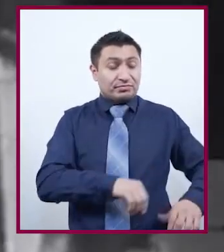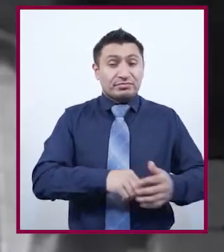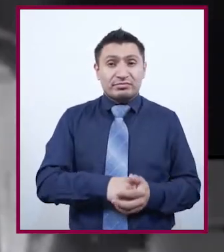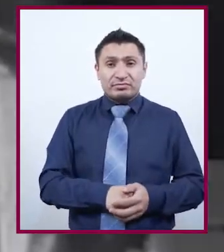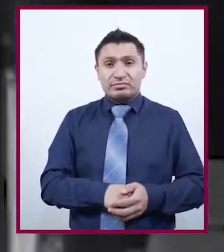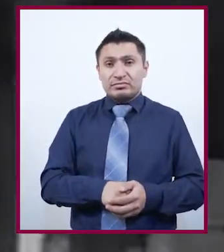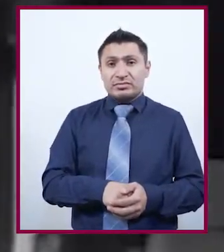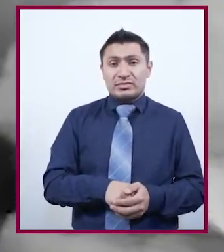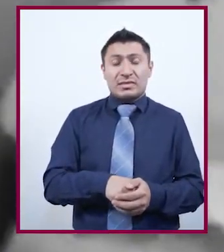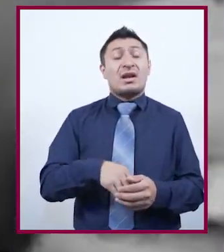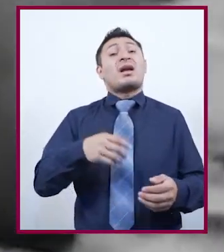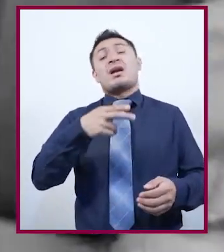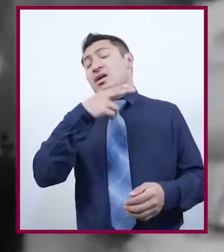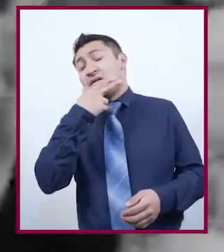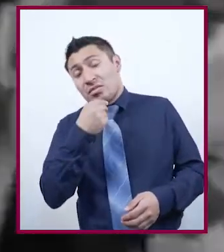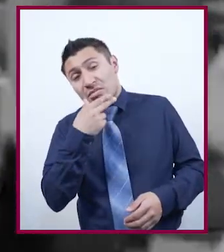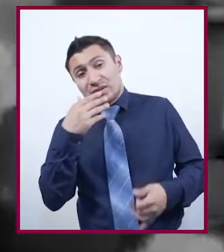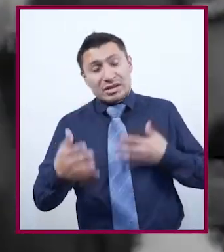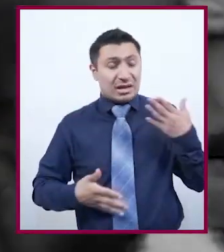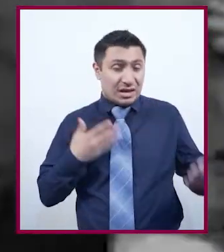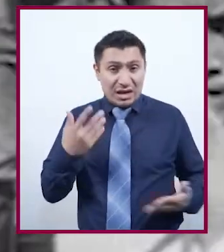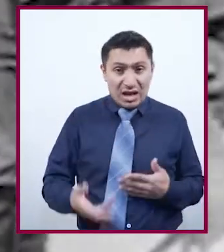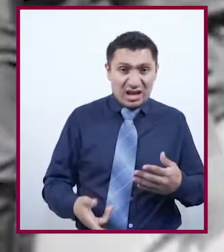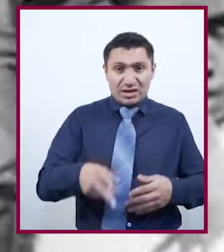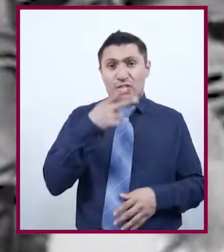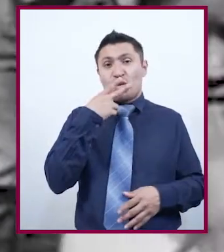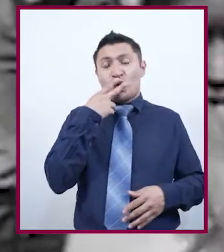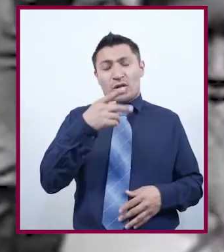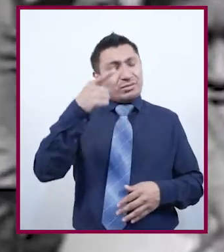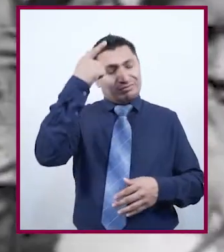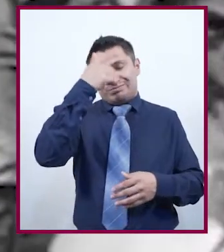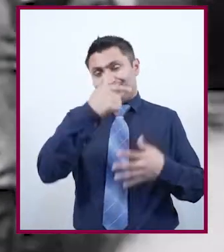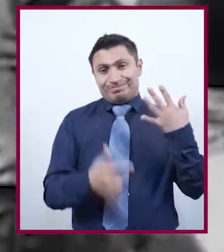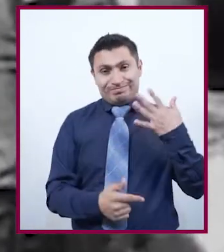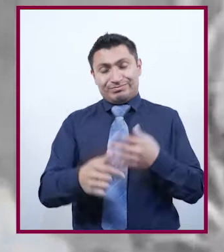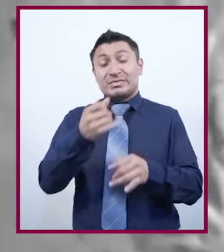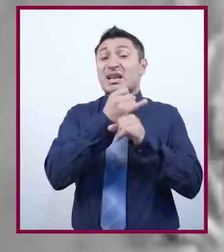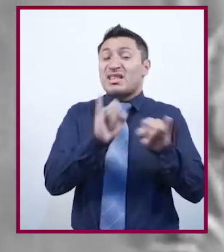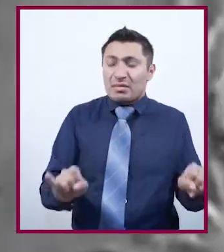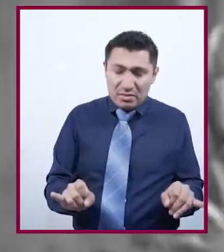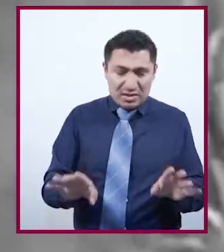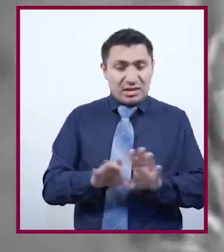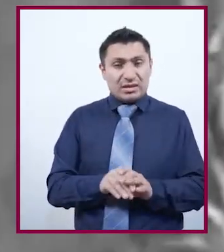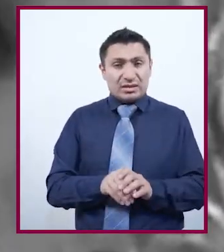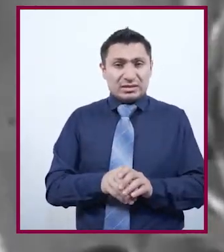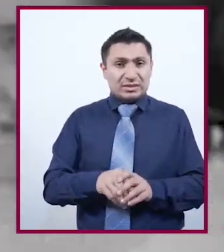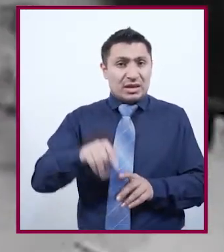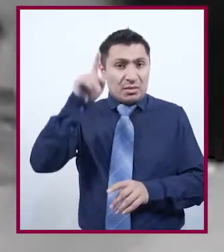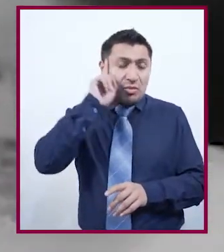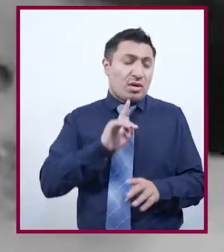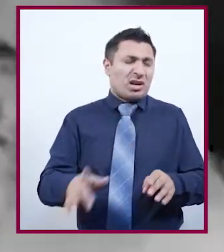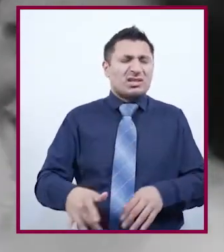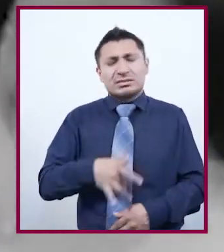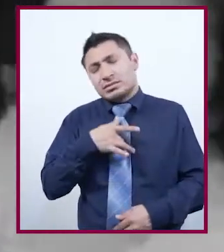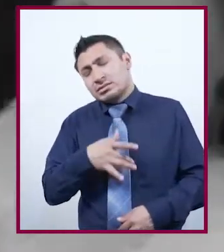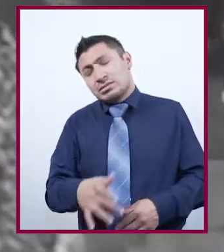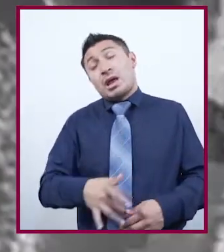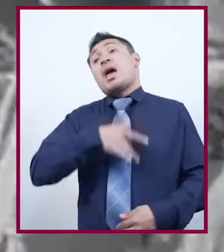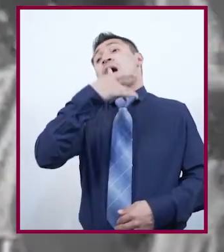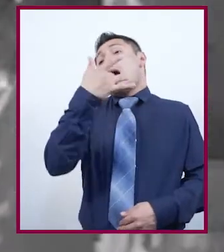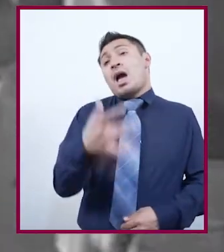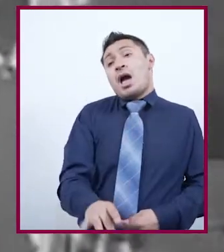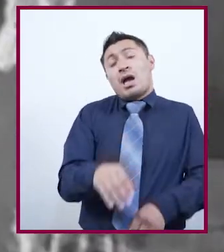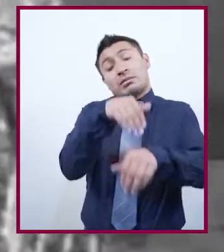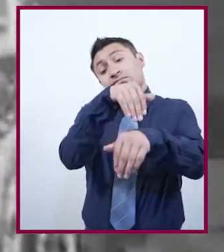alegres, parranderos, trabajadores o viciosos. Casi siempre independientes. A las mujeres, sentimentales, enamoradizas,